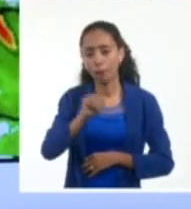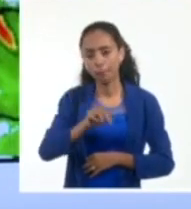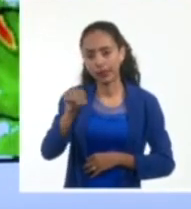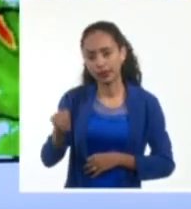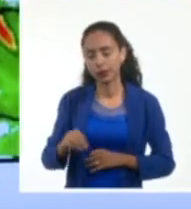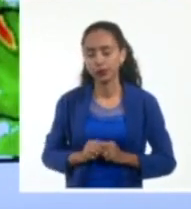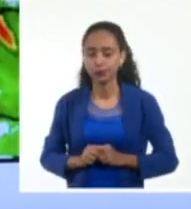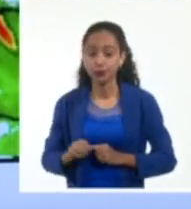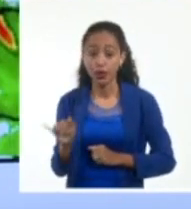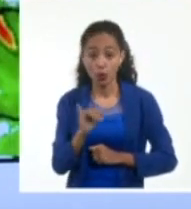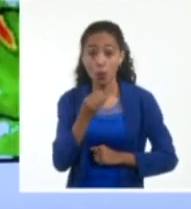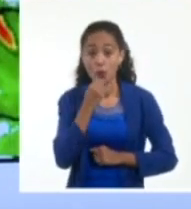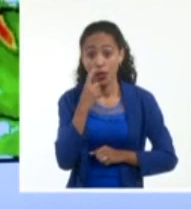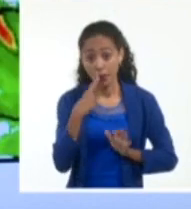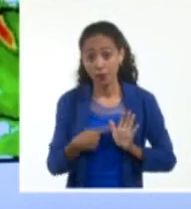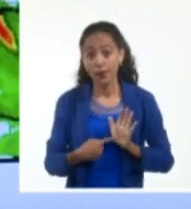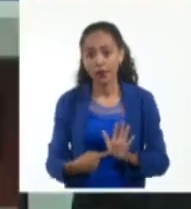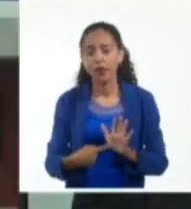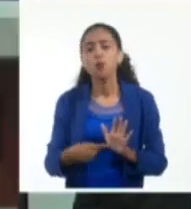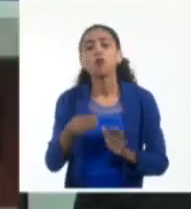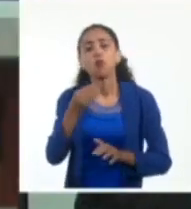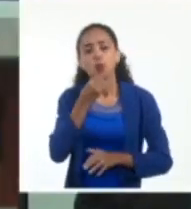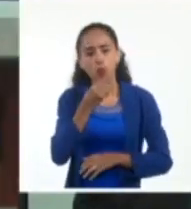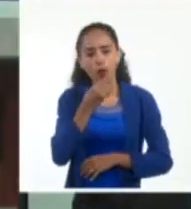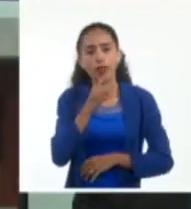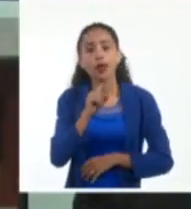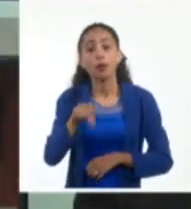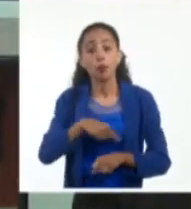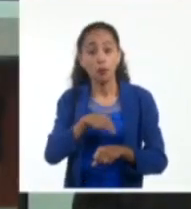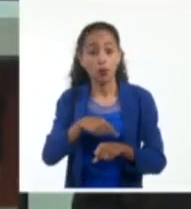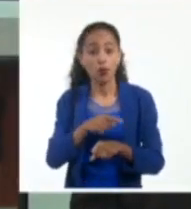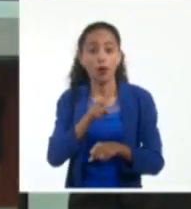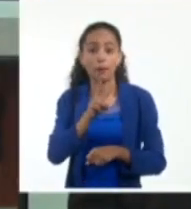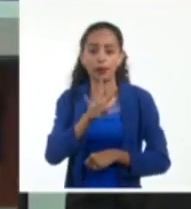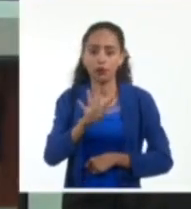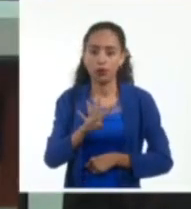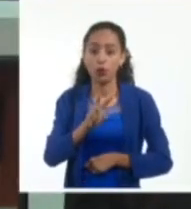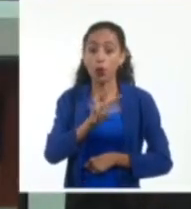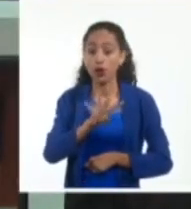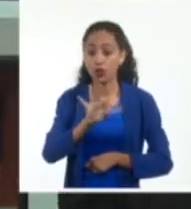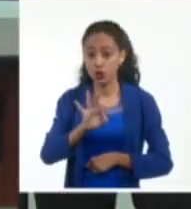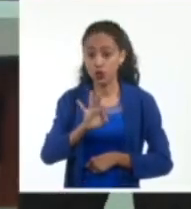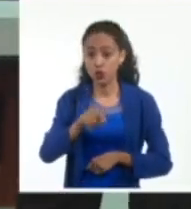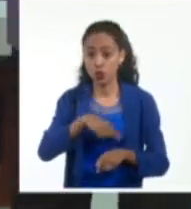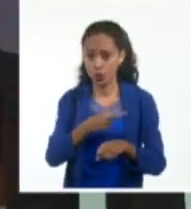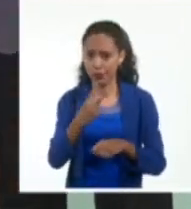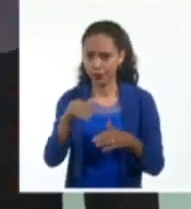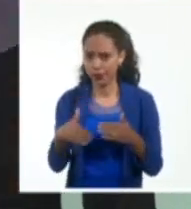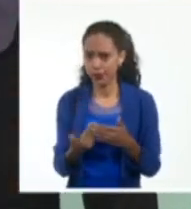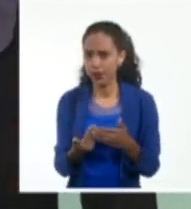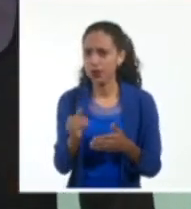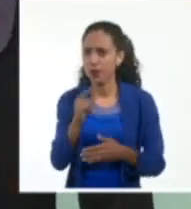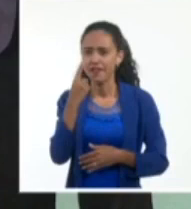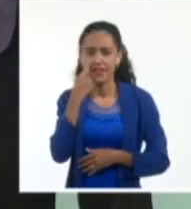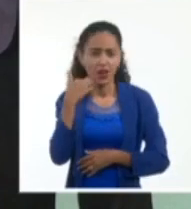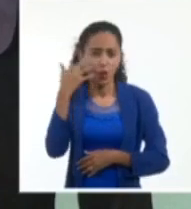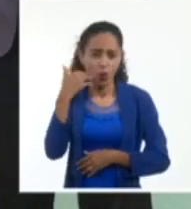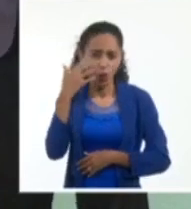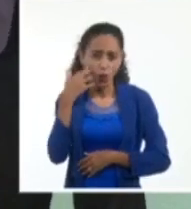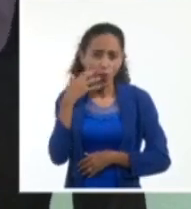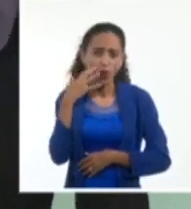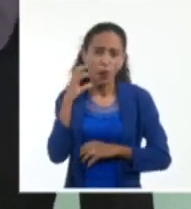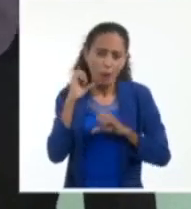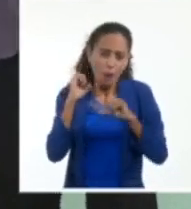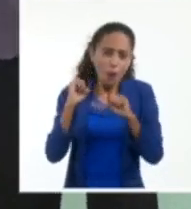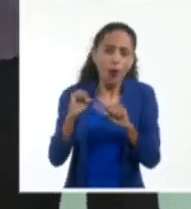También lo muestra para las próximas 48 horas. Fíjense que los colores comienzan a aumentar sobre el occidente